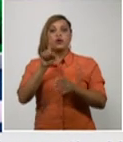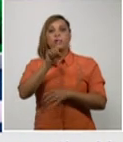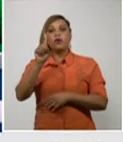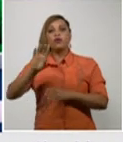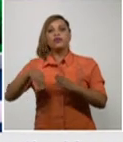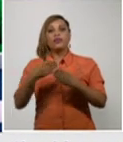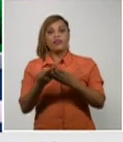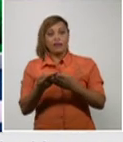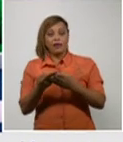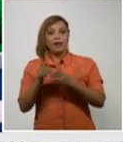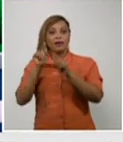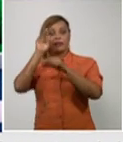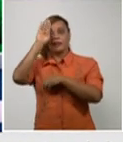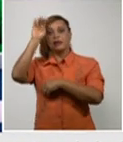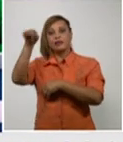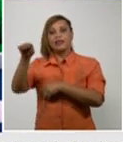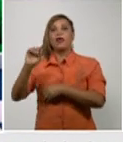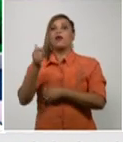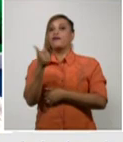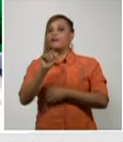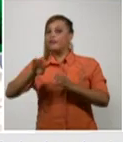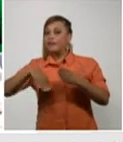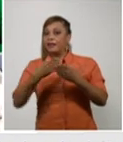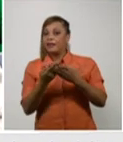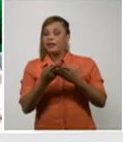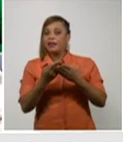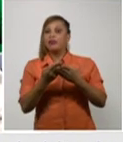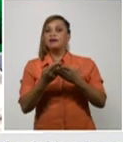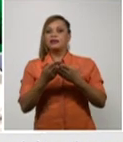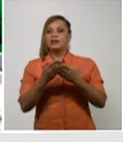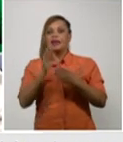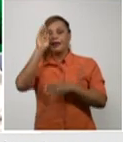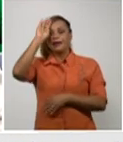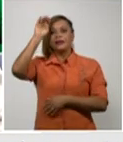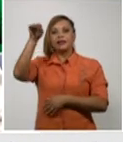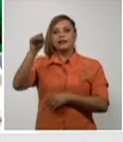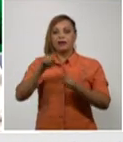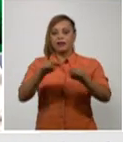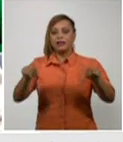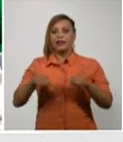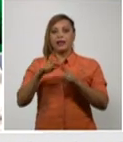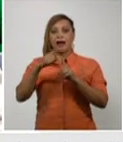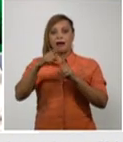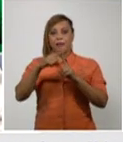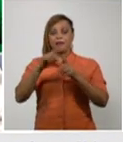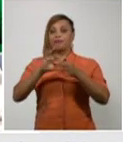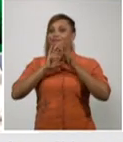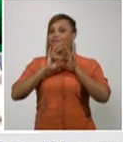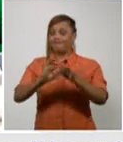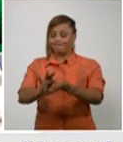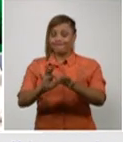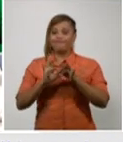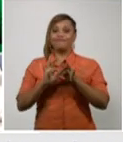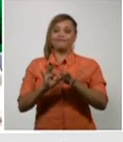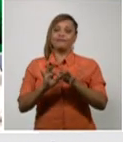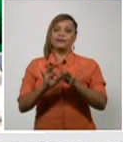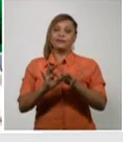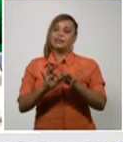fueron en sala de terapia intensiva, de unidades intensivas, y lamentablemente